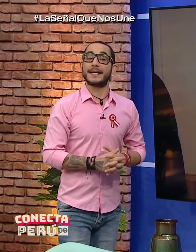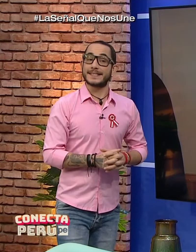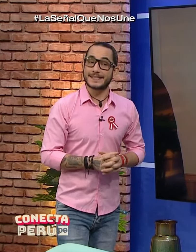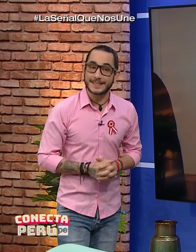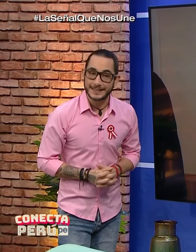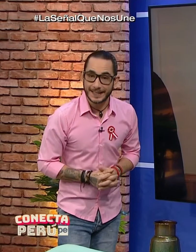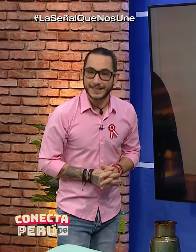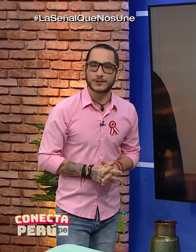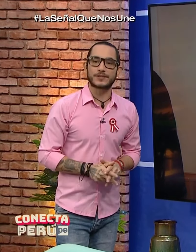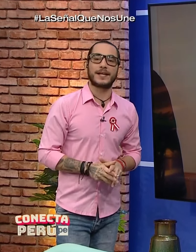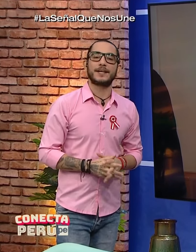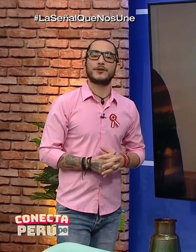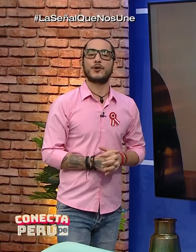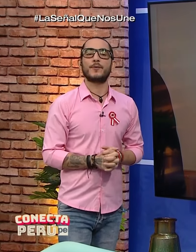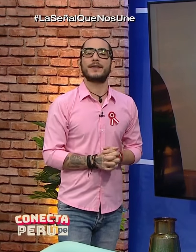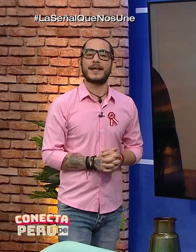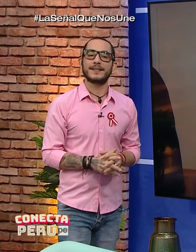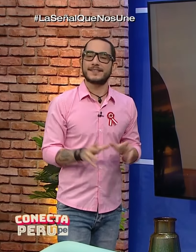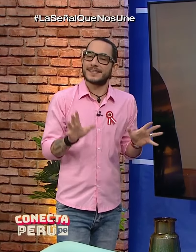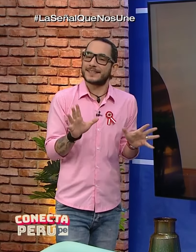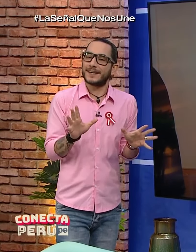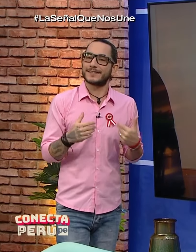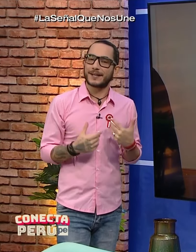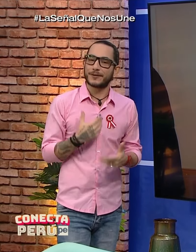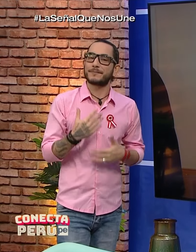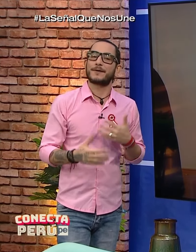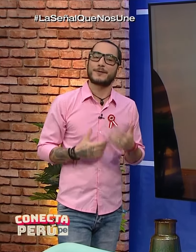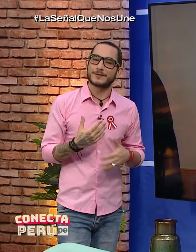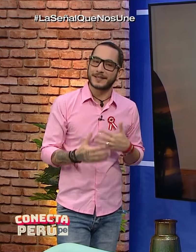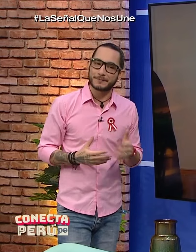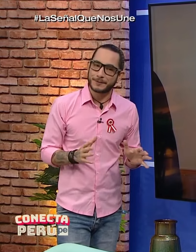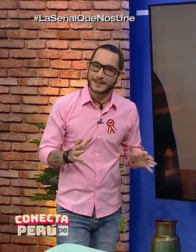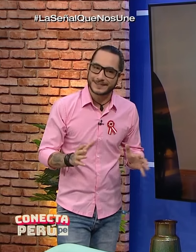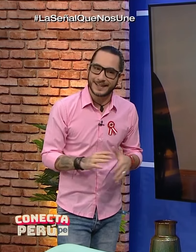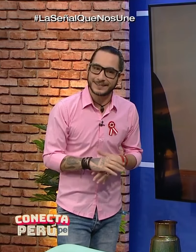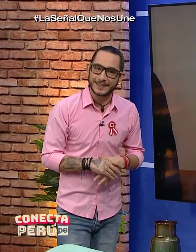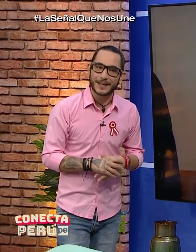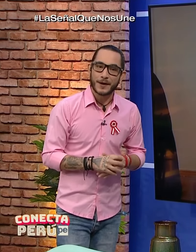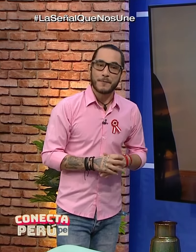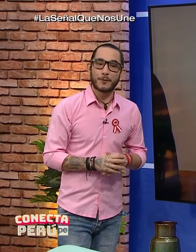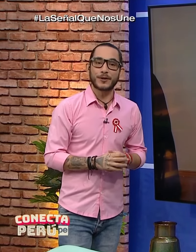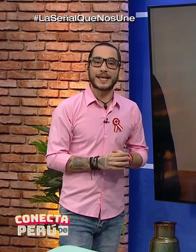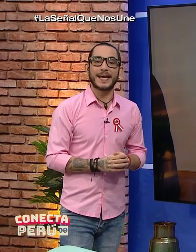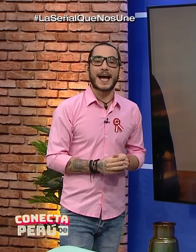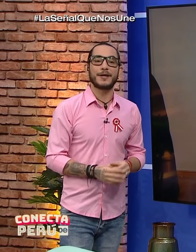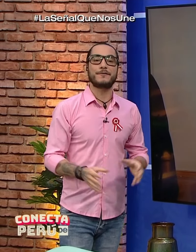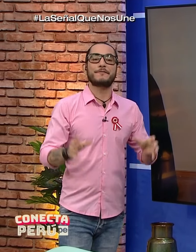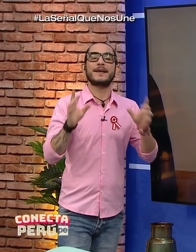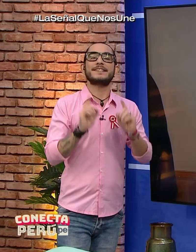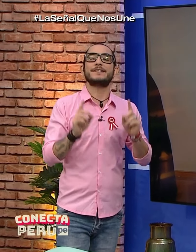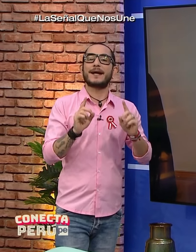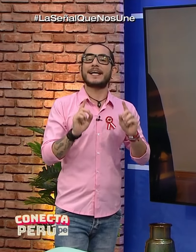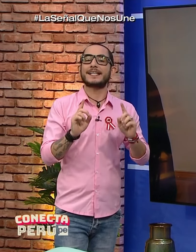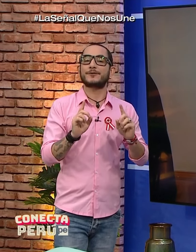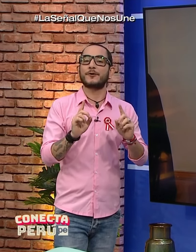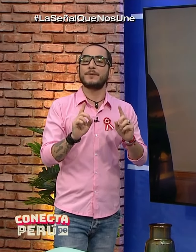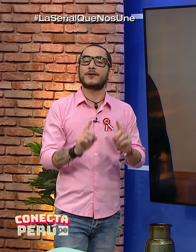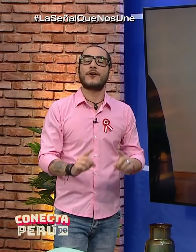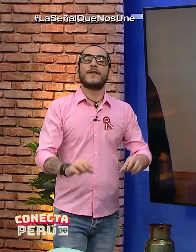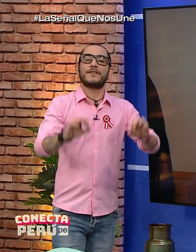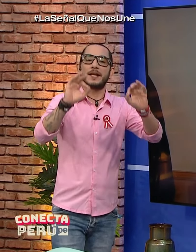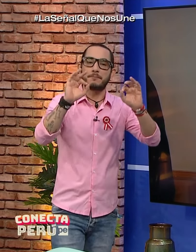Vanesita, que nos trae novedades. Y esto es algo que me va a gustar a mí bastante, porque hay un festival